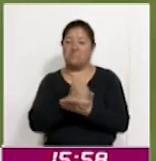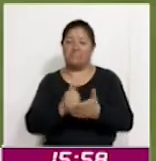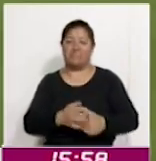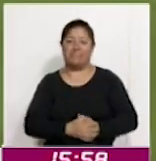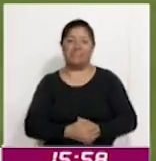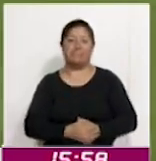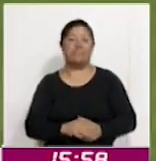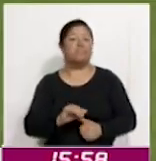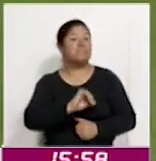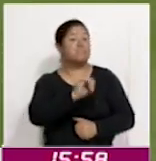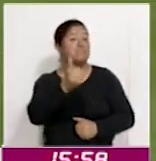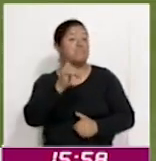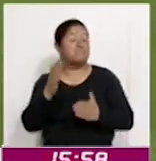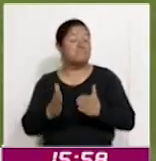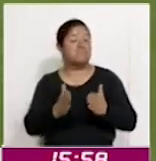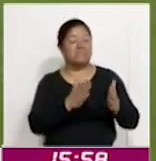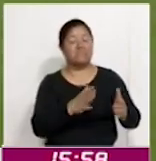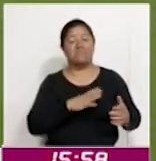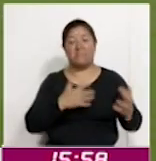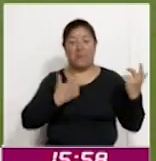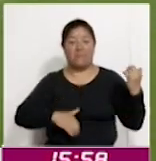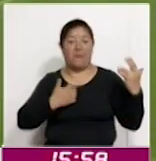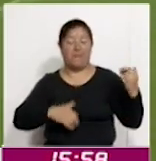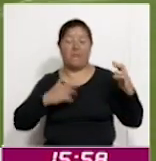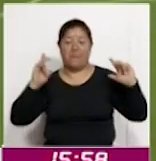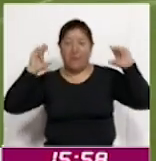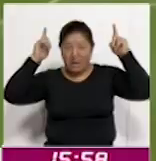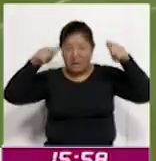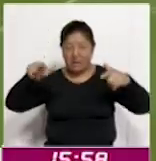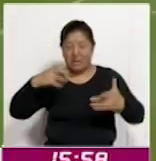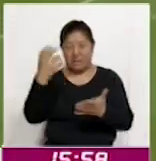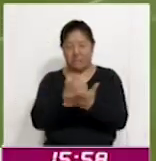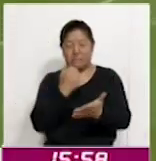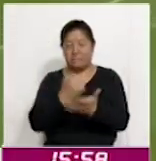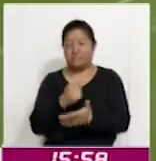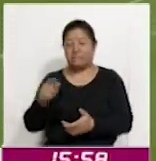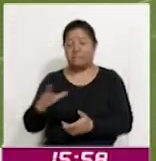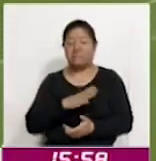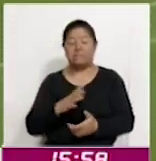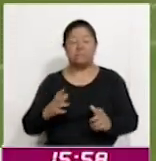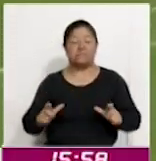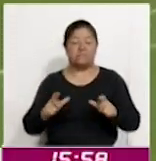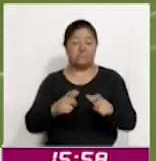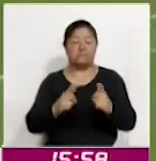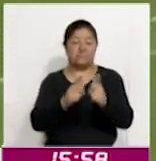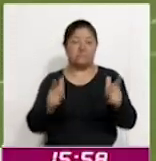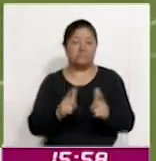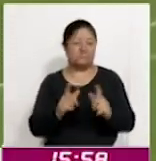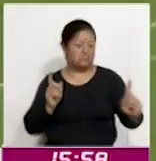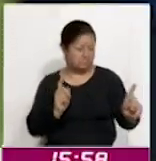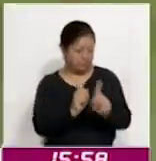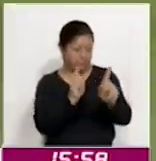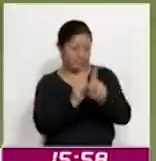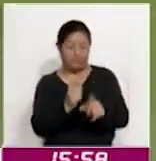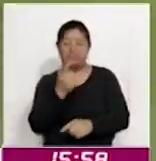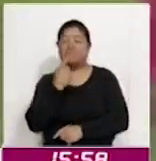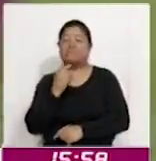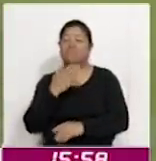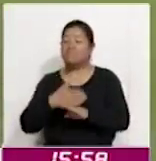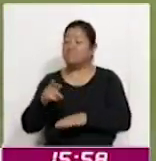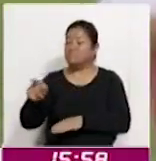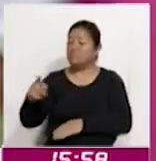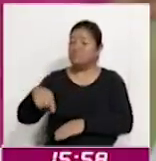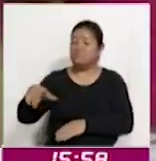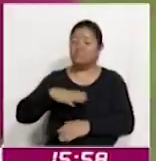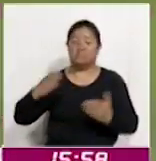Y en otro partido sonaron los mariachis. Tapatío fue campeón de la liga de expansión en un encuentro con inicio complicado. Los rojiblancos vinieron de